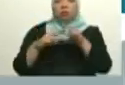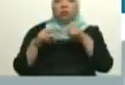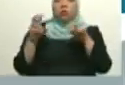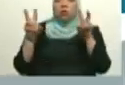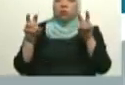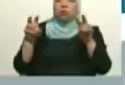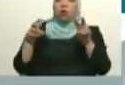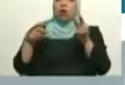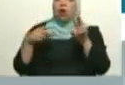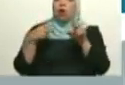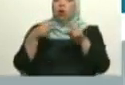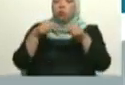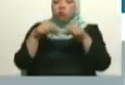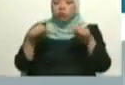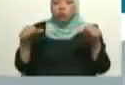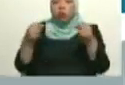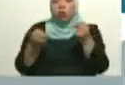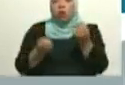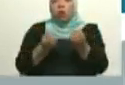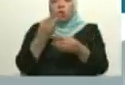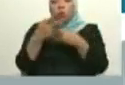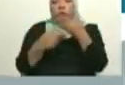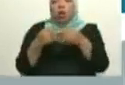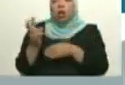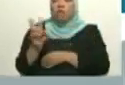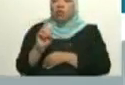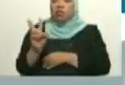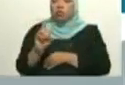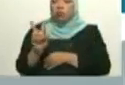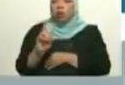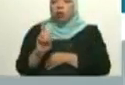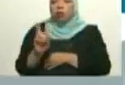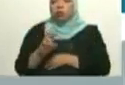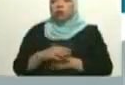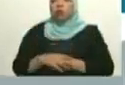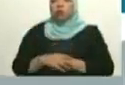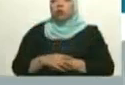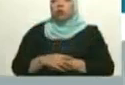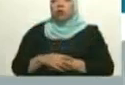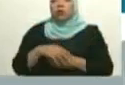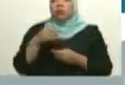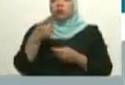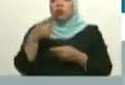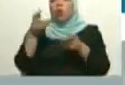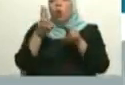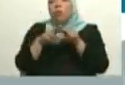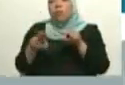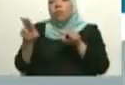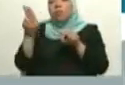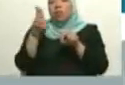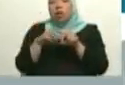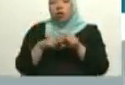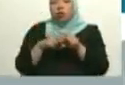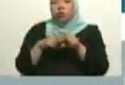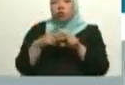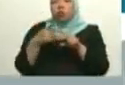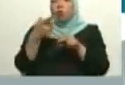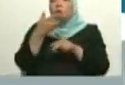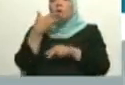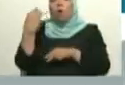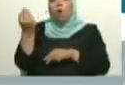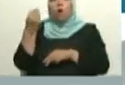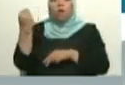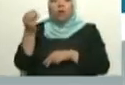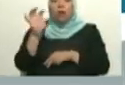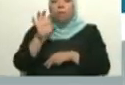prosperidad, para hacer grande a Venezuela, para garantizarle a los niños, niñas y jóvenes de la